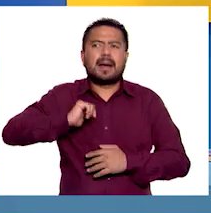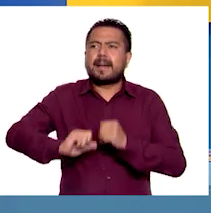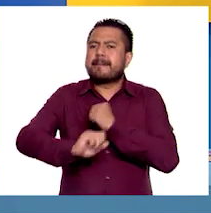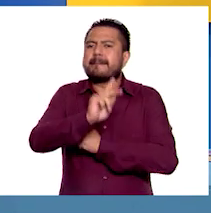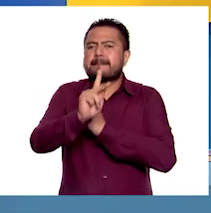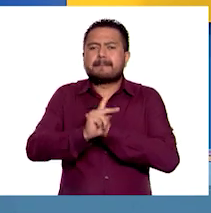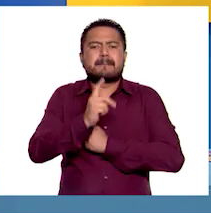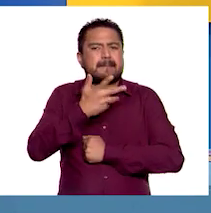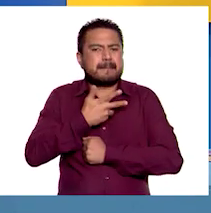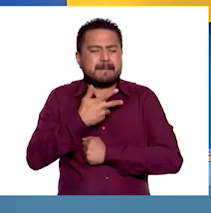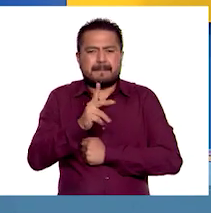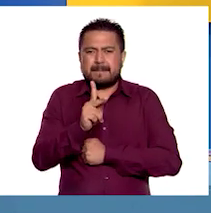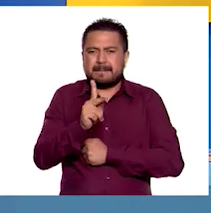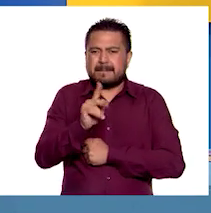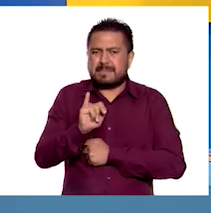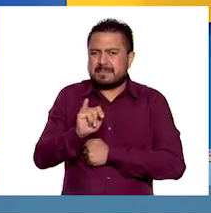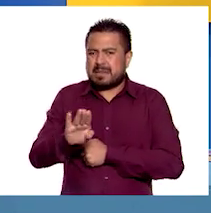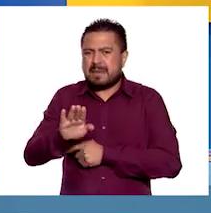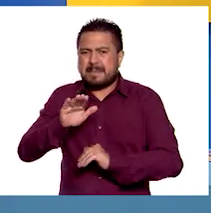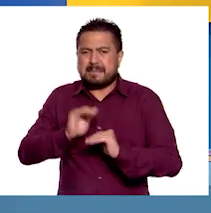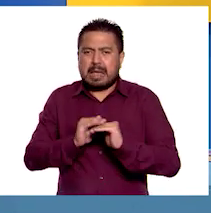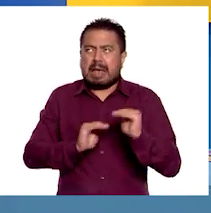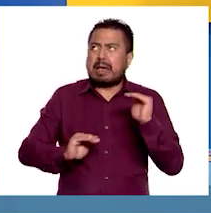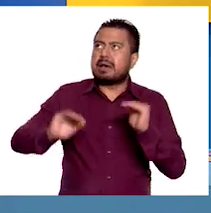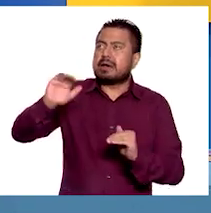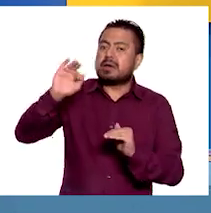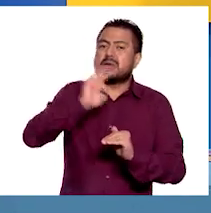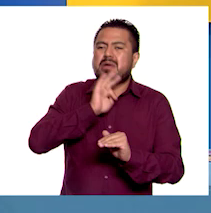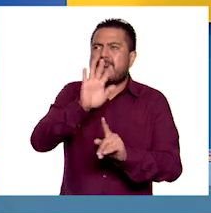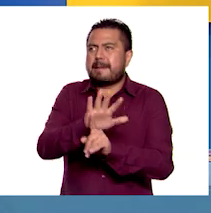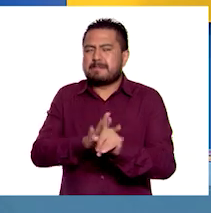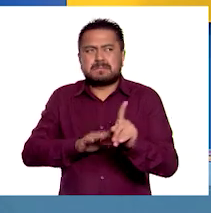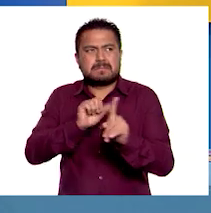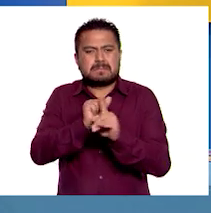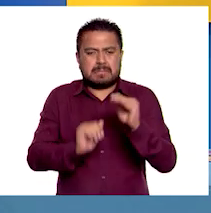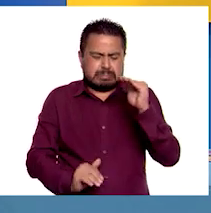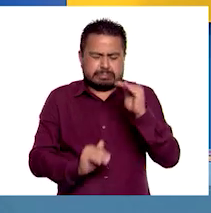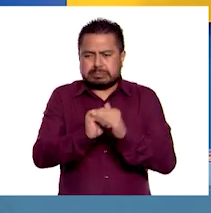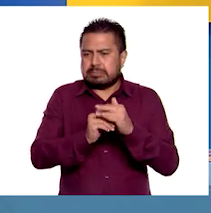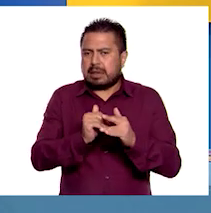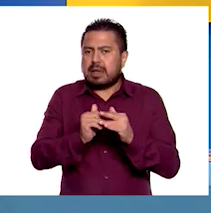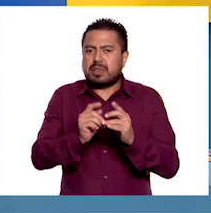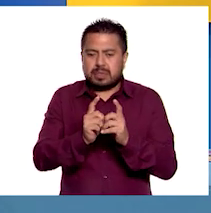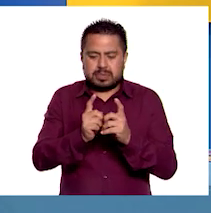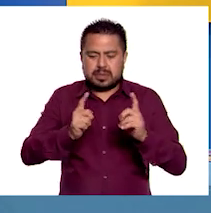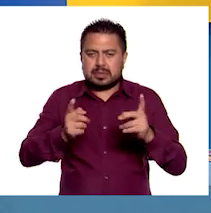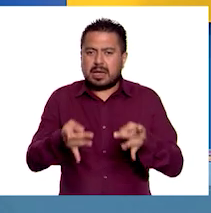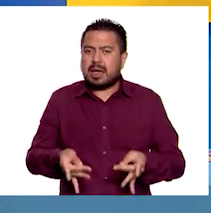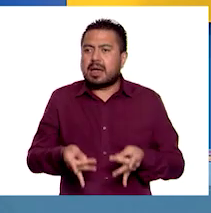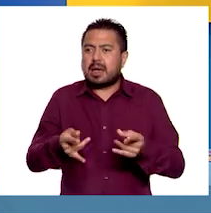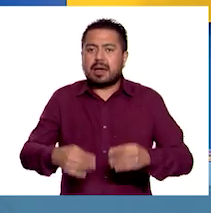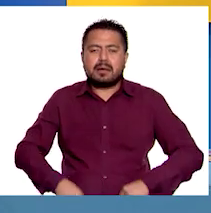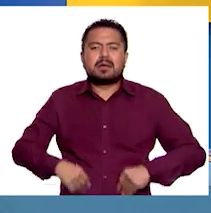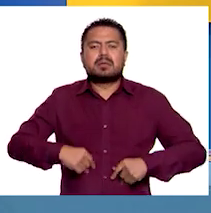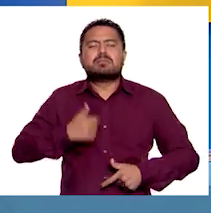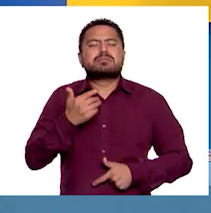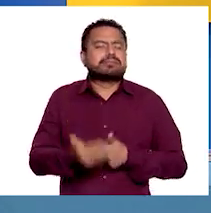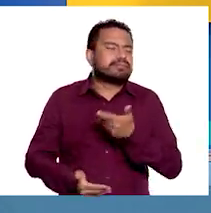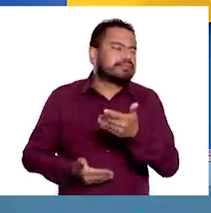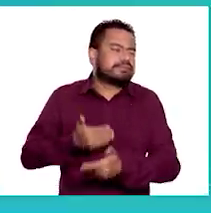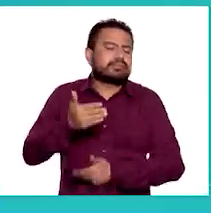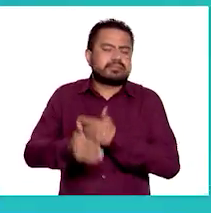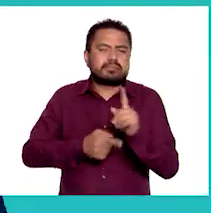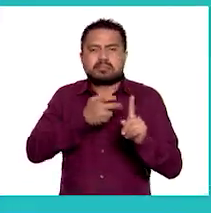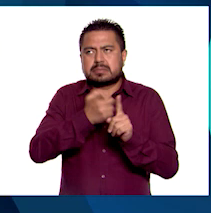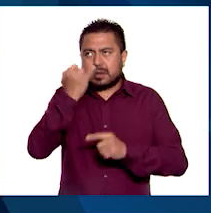que tuviera el PIB más elevado habría alcanzado su máximo desarrollo o calidad de vida. Con el tiempo, esta idea